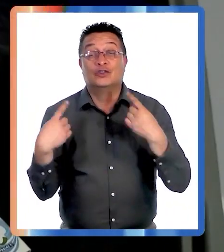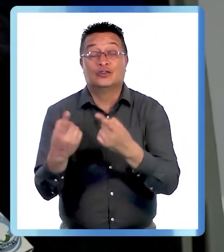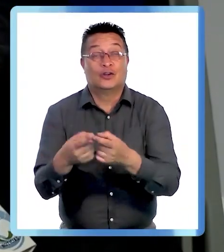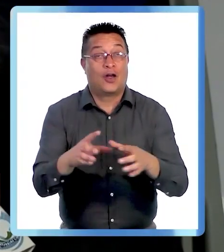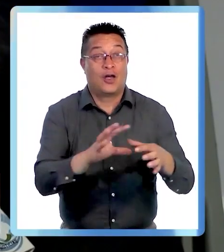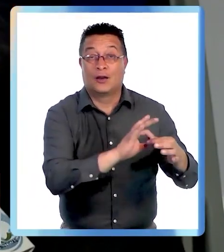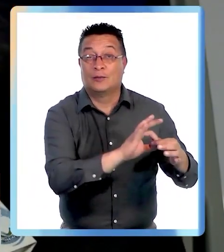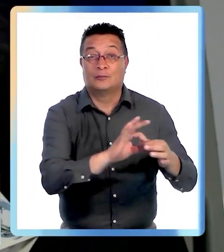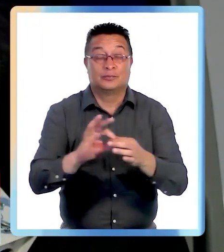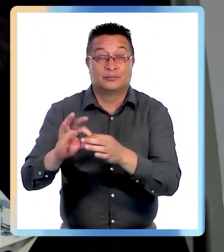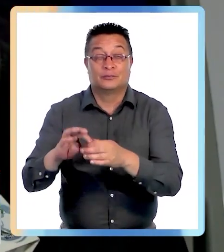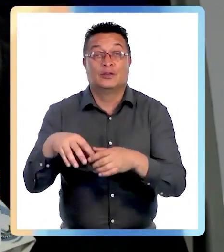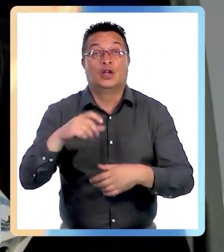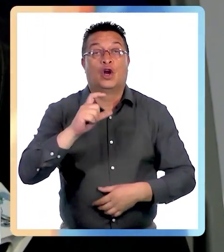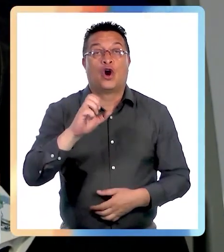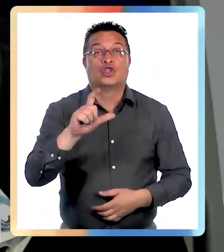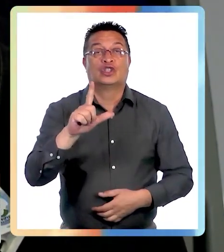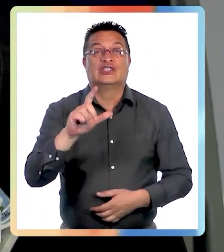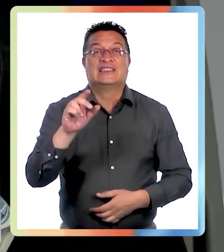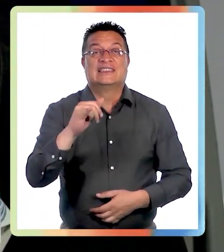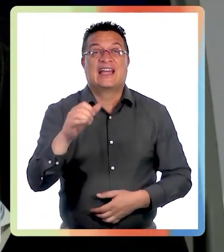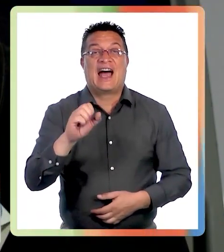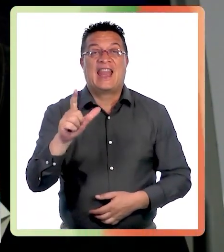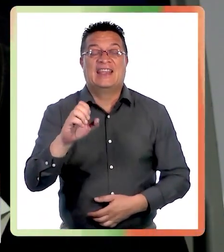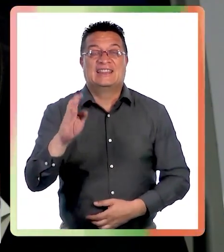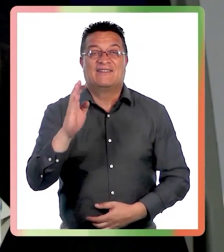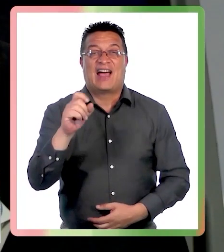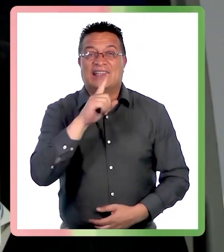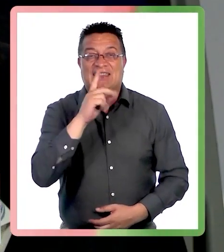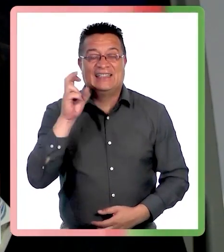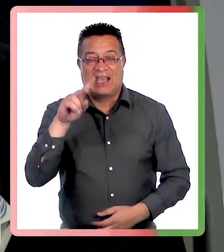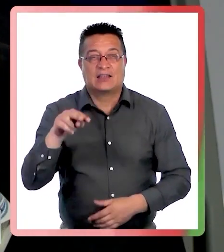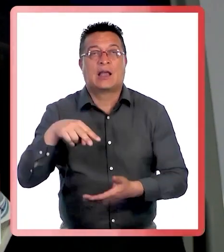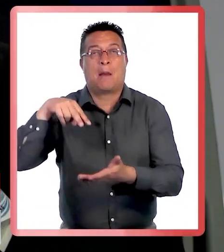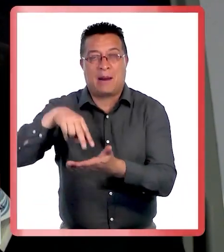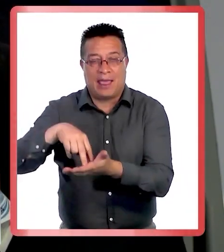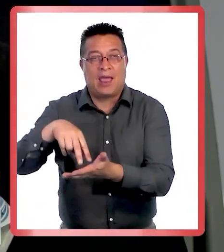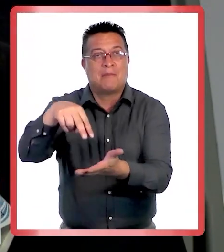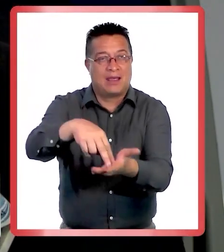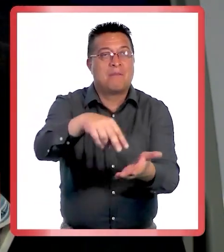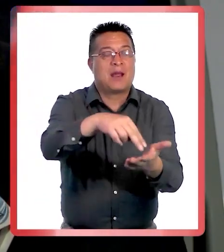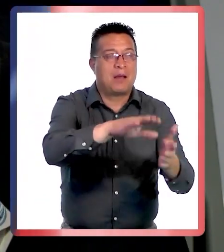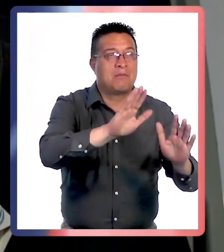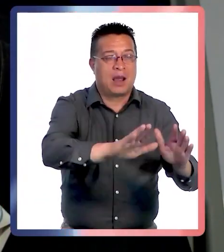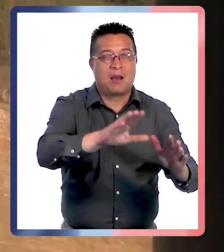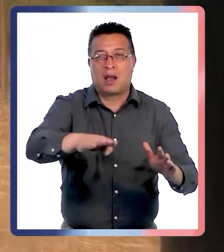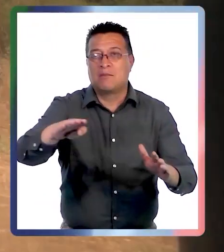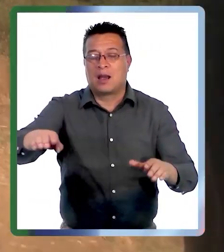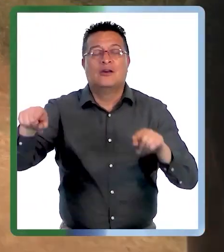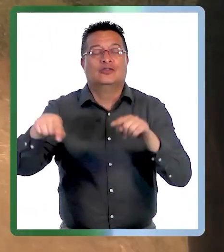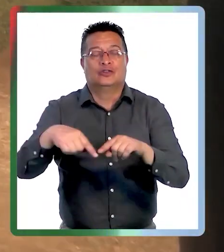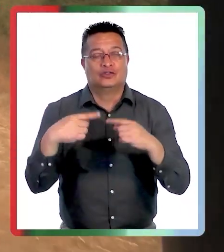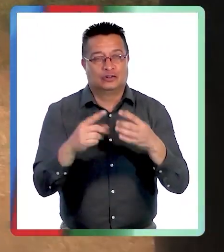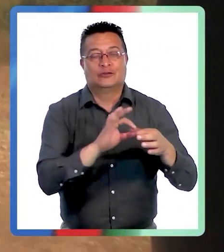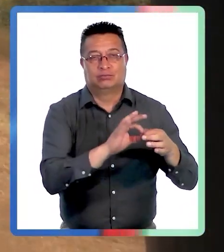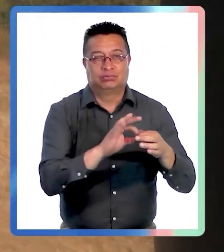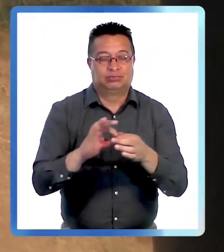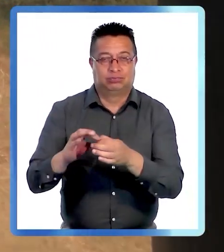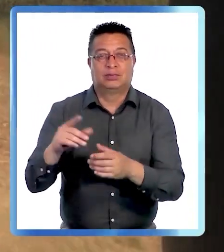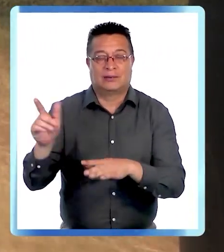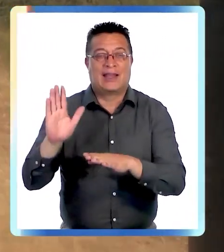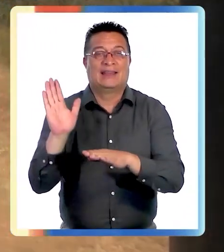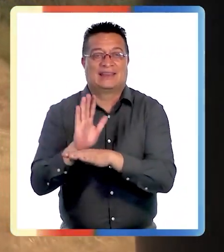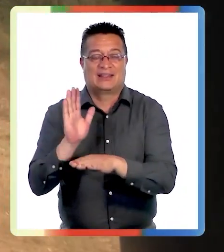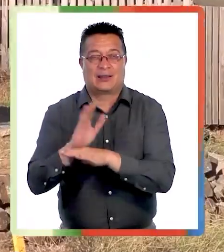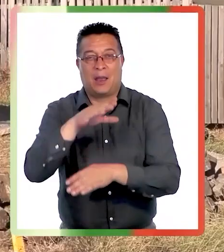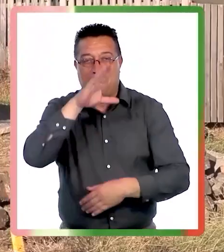en González Bastía, la estación, las paradas en el fondo fue sucediendo también, si bien está el colectivo teatral